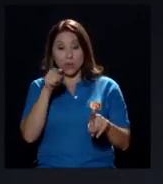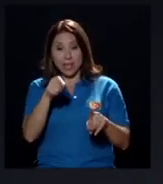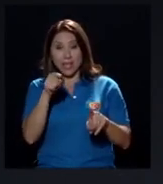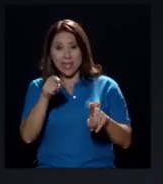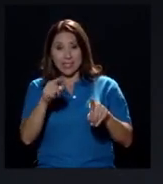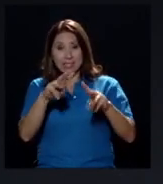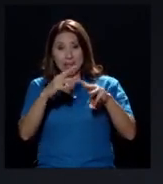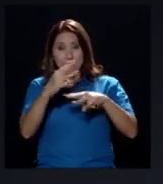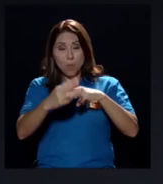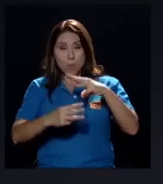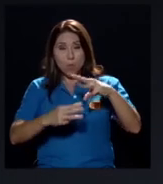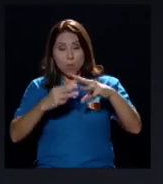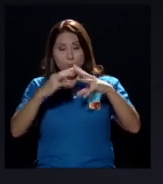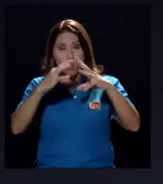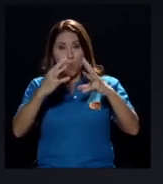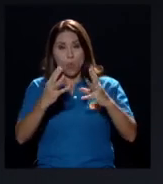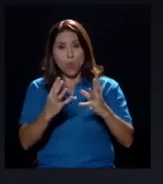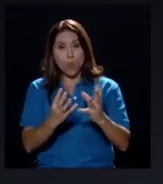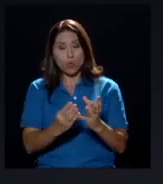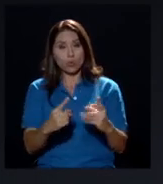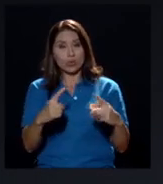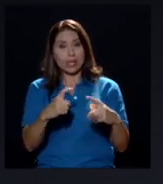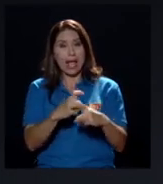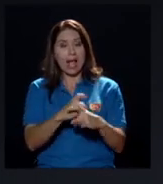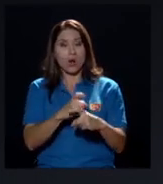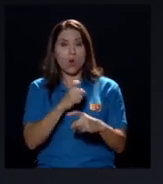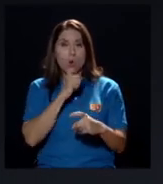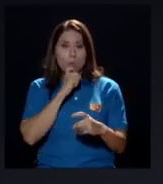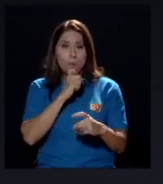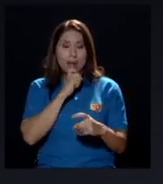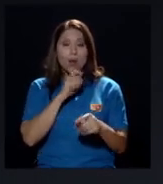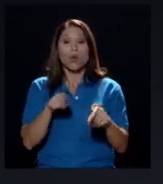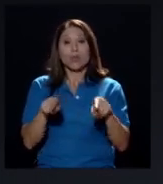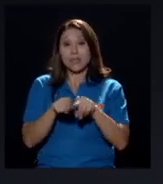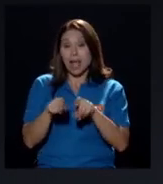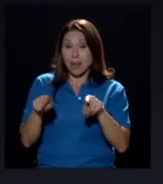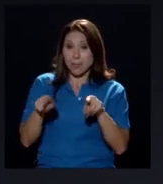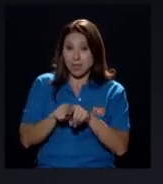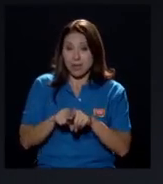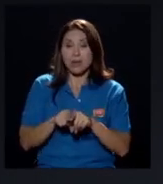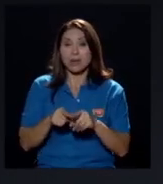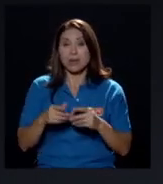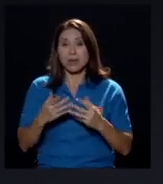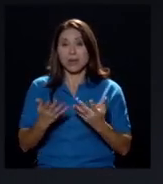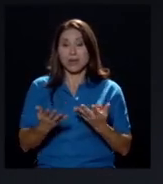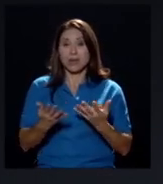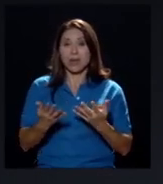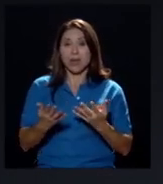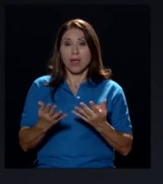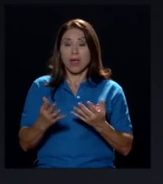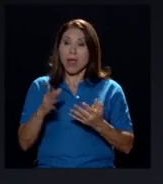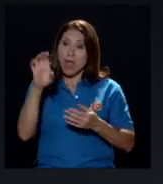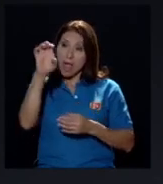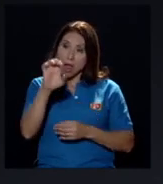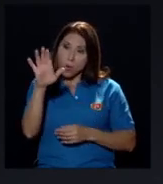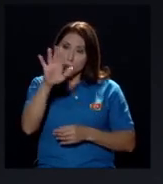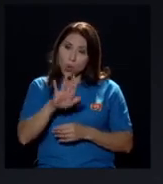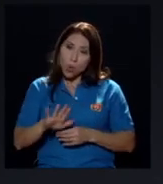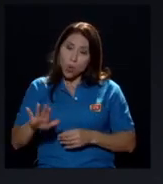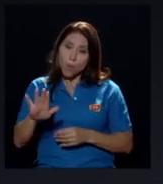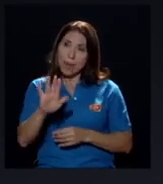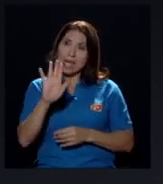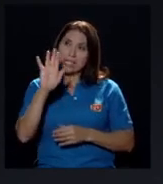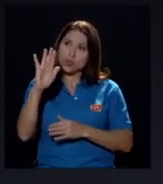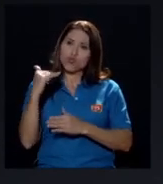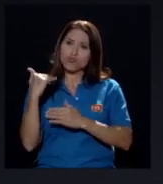hablamos antes también el peso de Europa como una Unión democrática